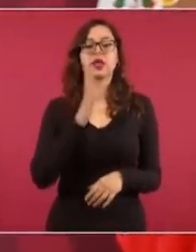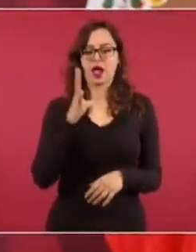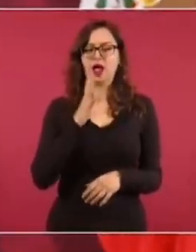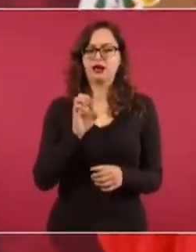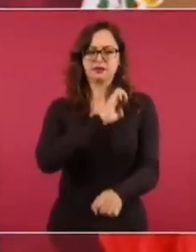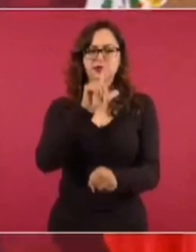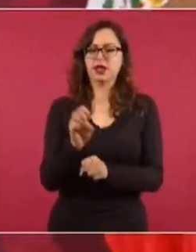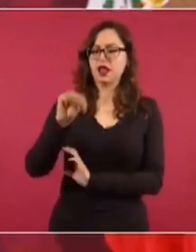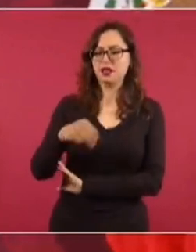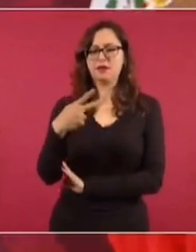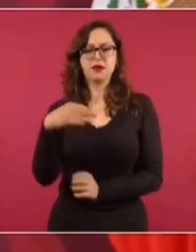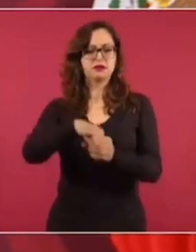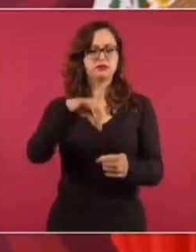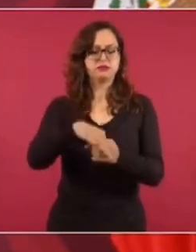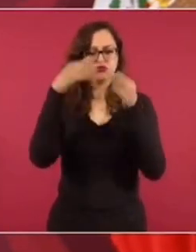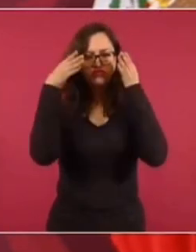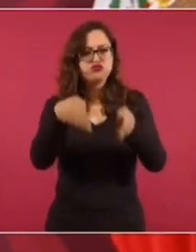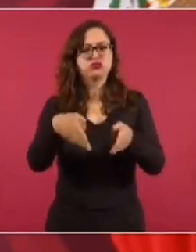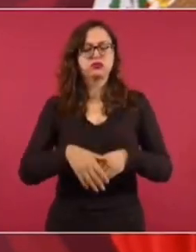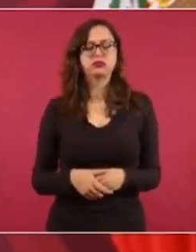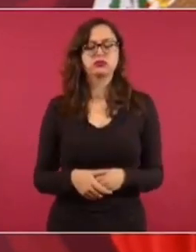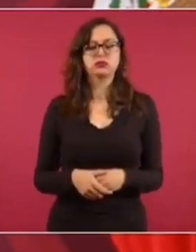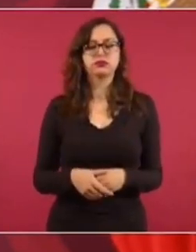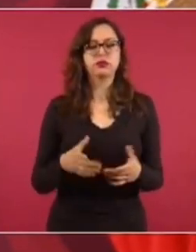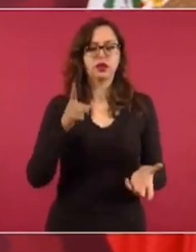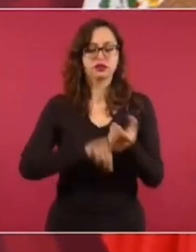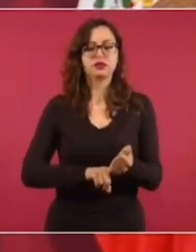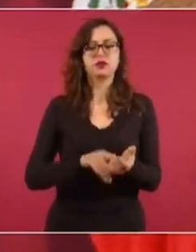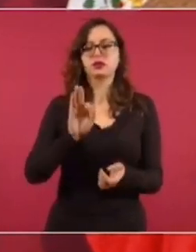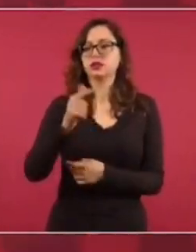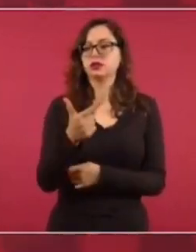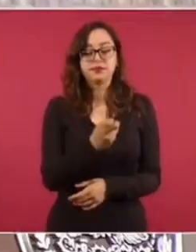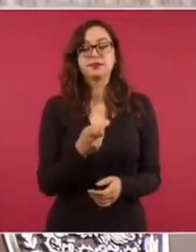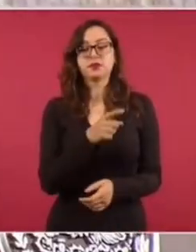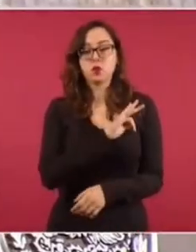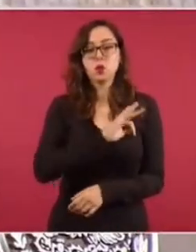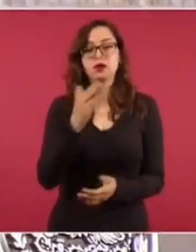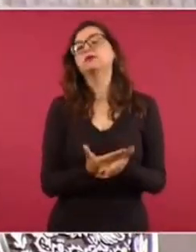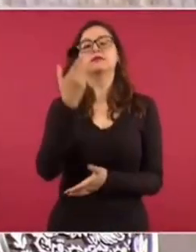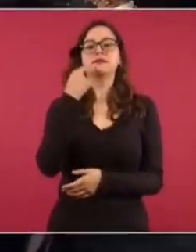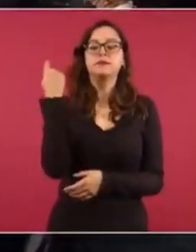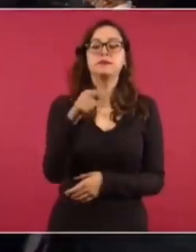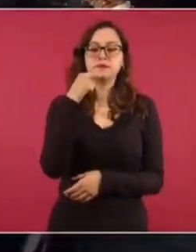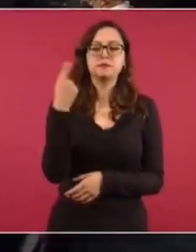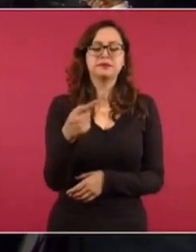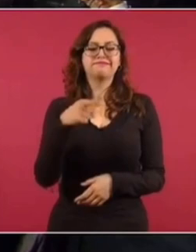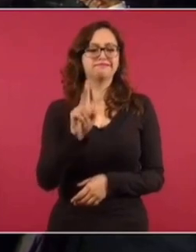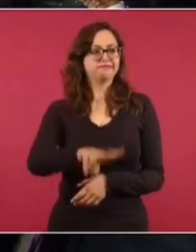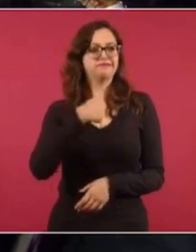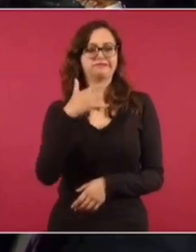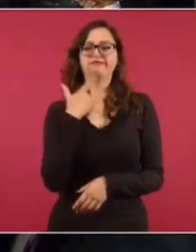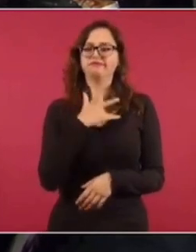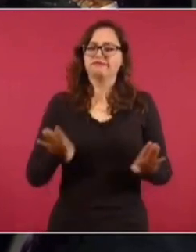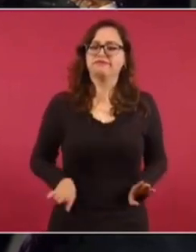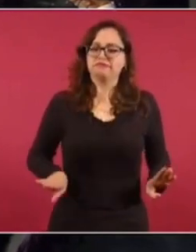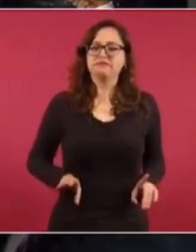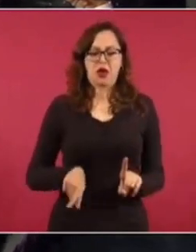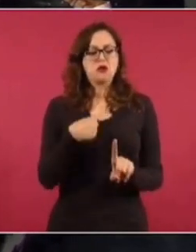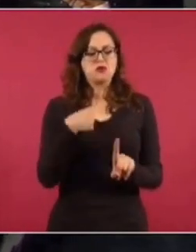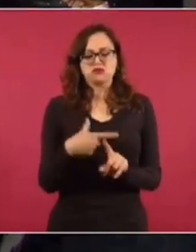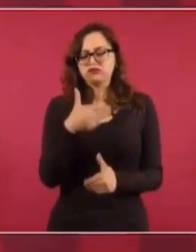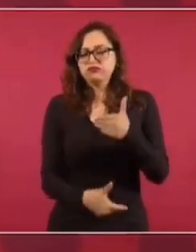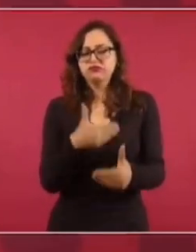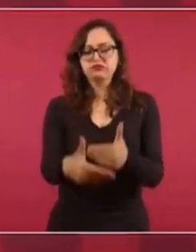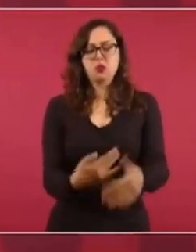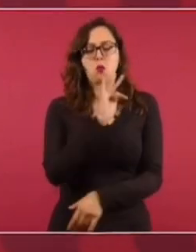Electoral, que depende de la Fiscalía General de la República. Todas las denuncias. Pero yo estoy optimista y yo pienso que vamos a seguir